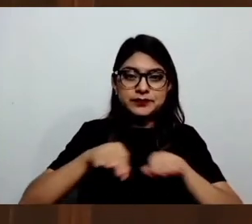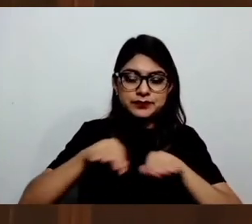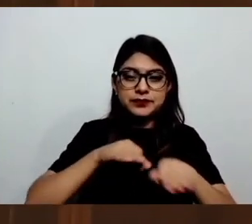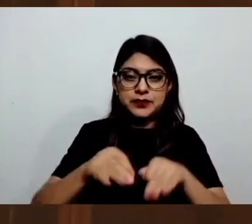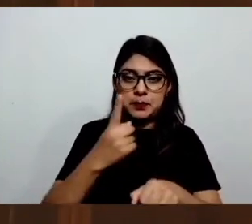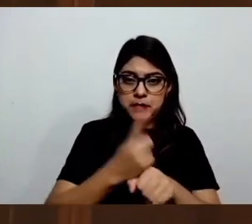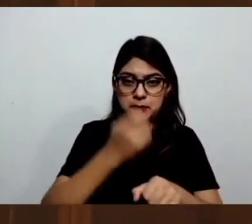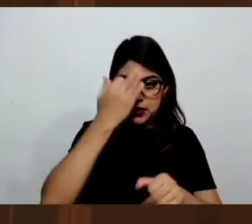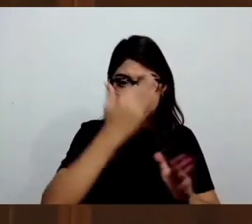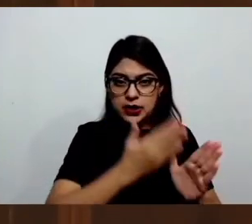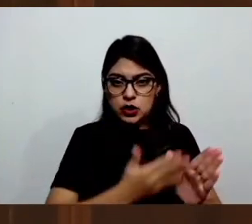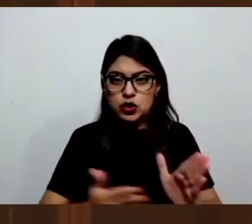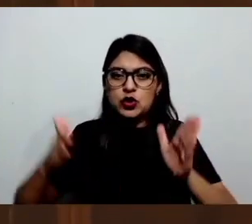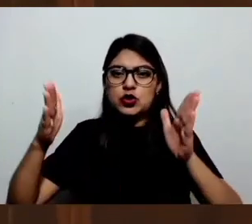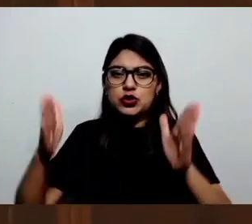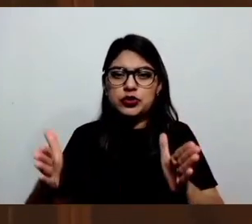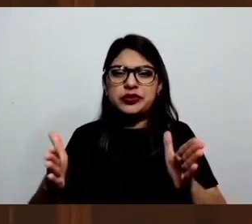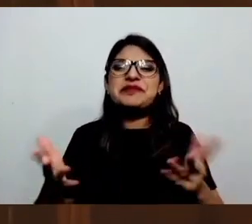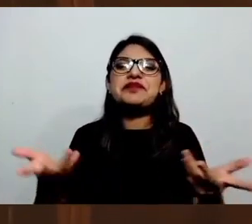esfuerzos.